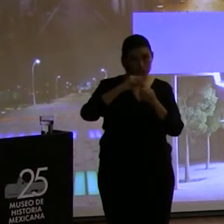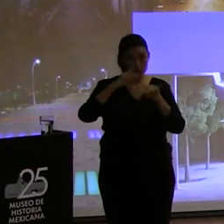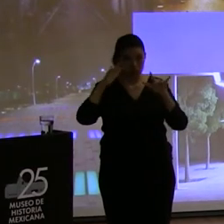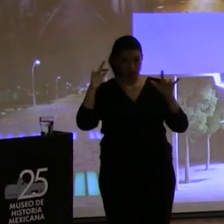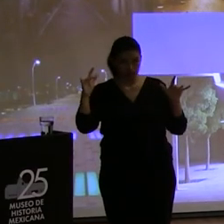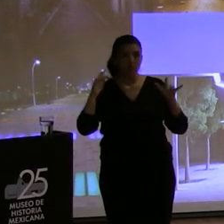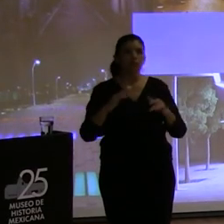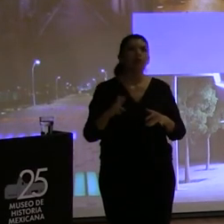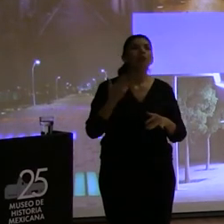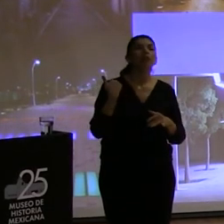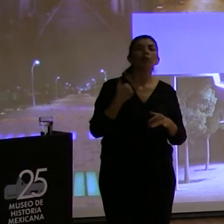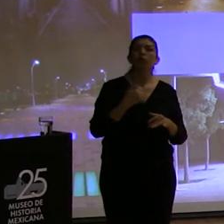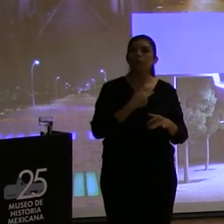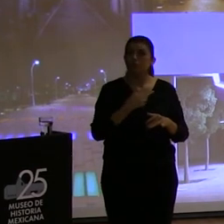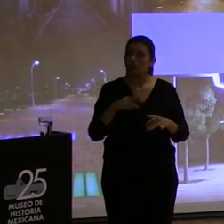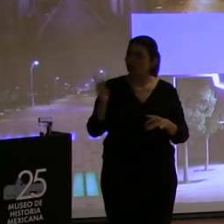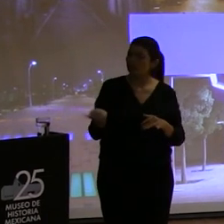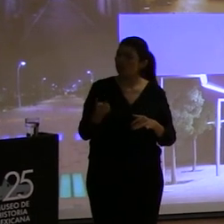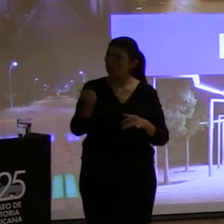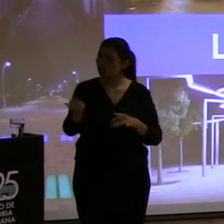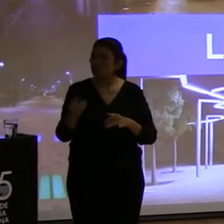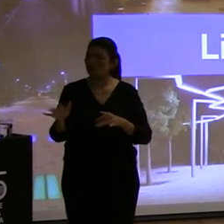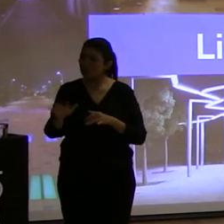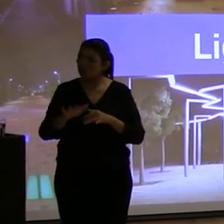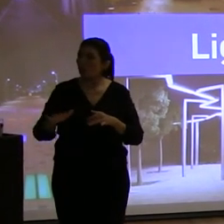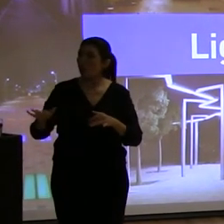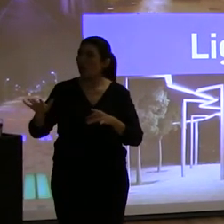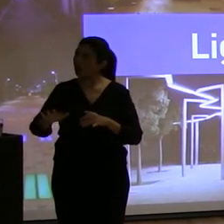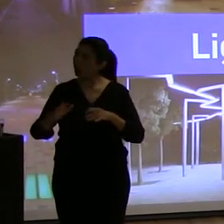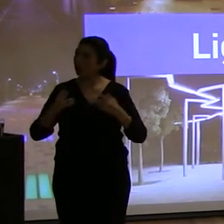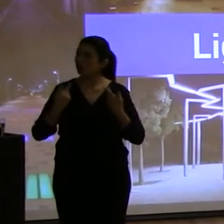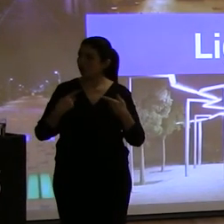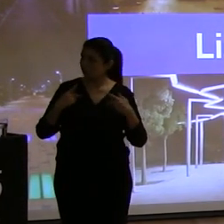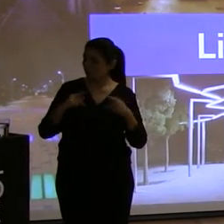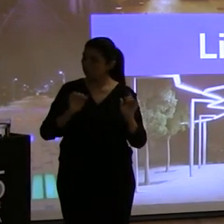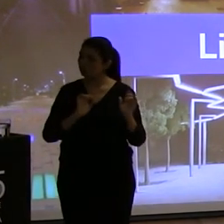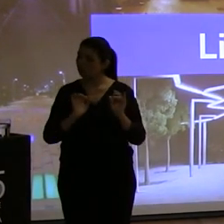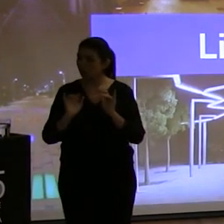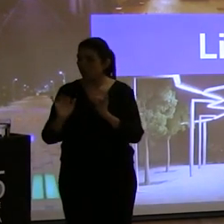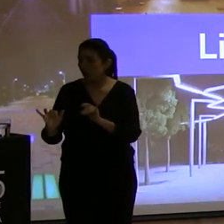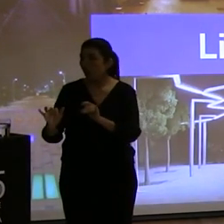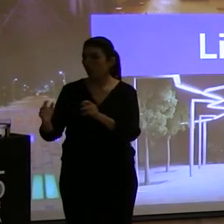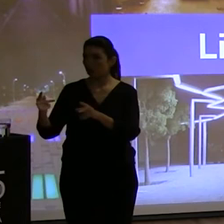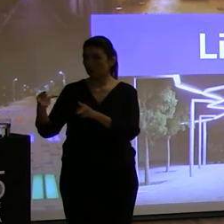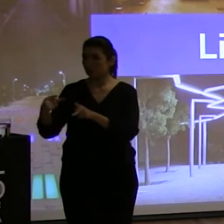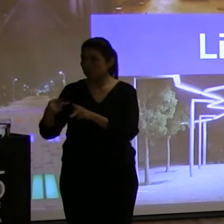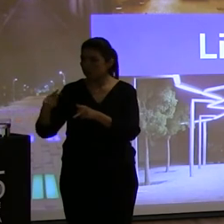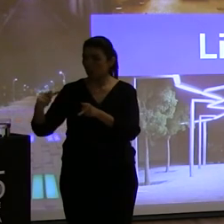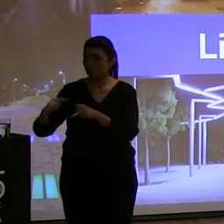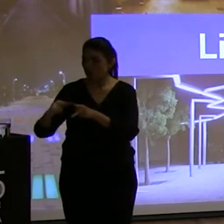hace el espacio público más seguro viviendo en Estados Unidos donde la respuesta siempre suele ser le ponemos más policía nosotros intentamos